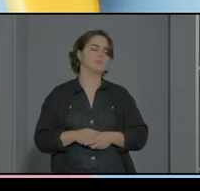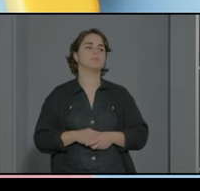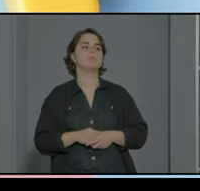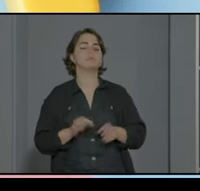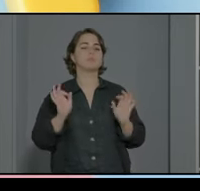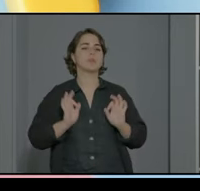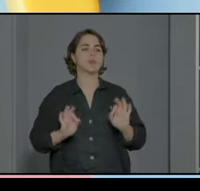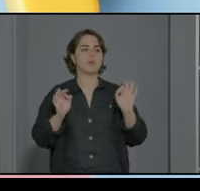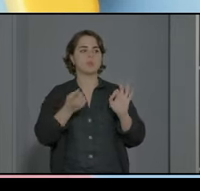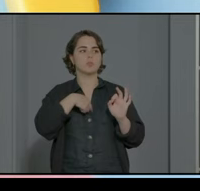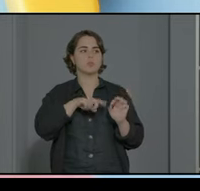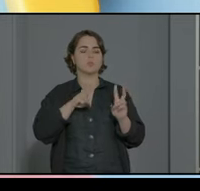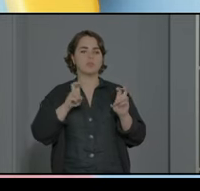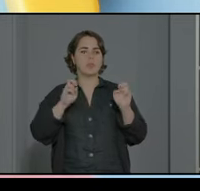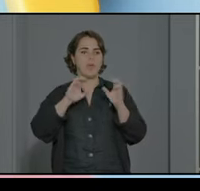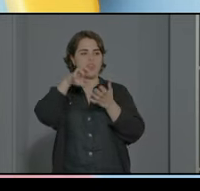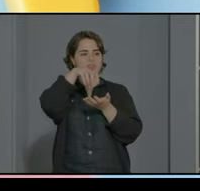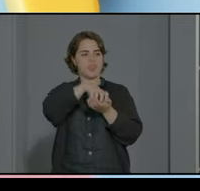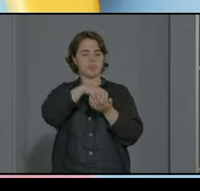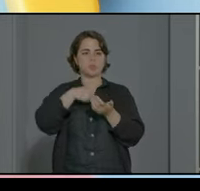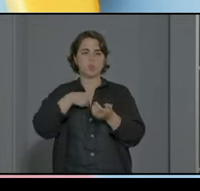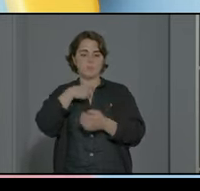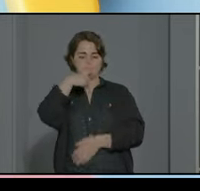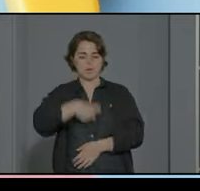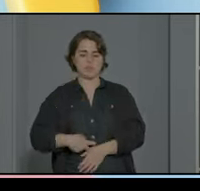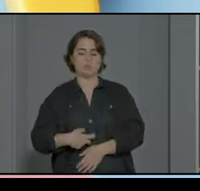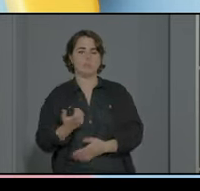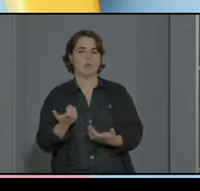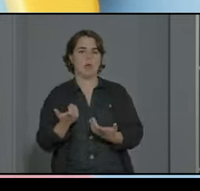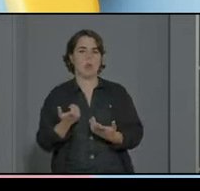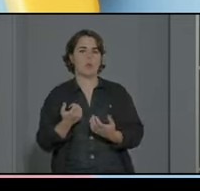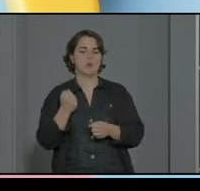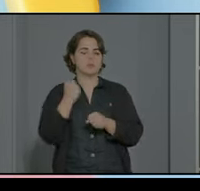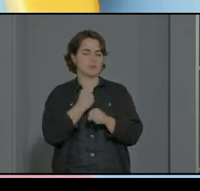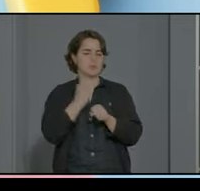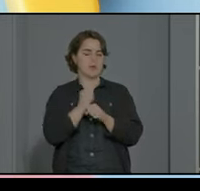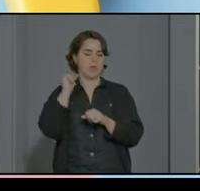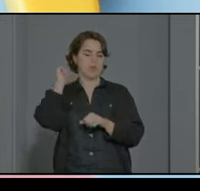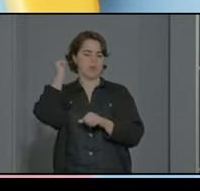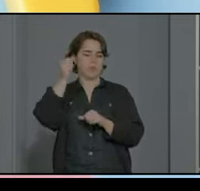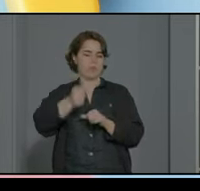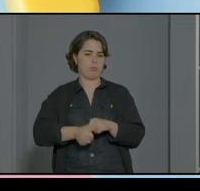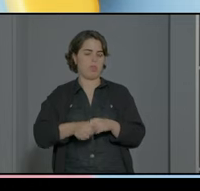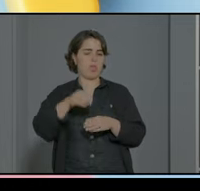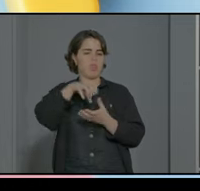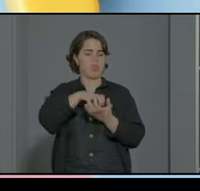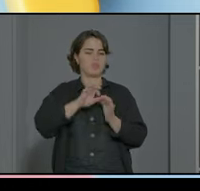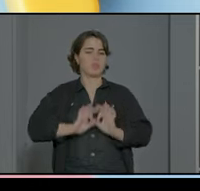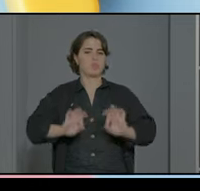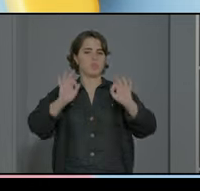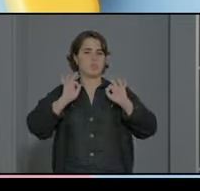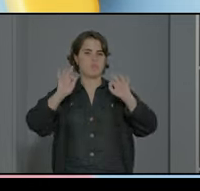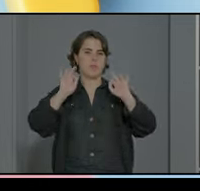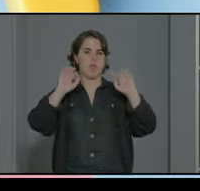todo para nosotros como centro yo personalmente he estado muchos años trabajando muchísimos años trabajando en centro de educación específica de TEA